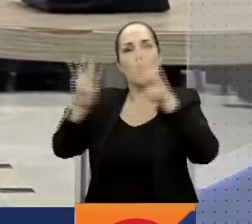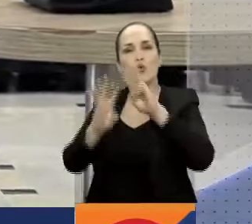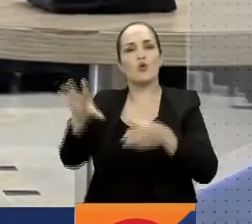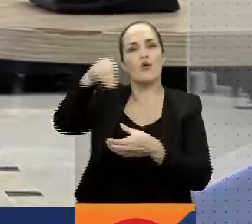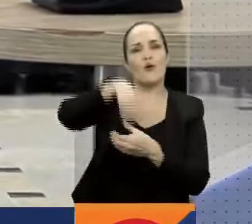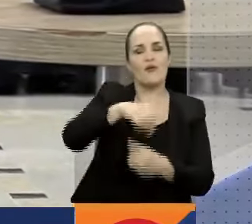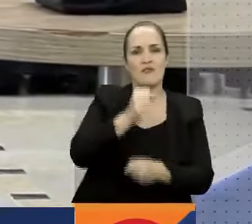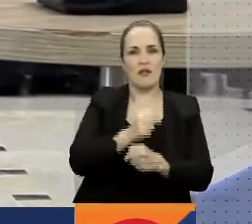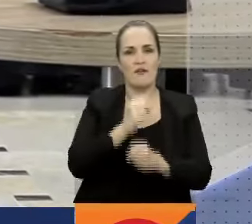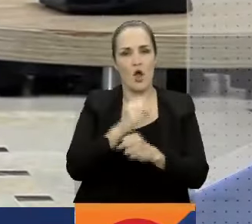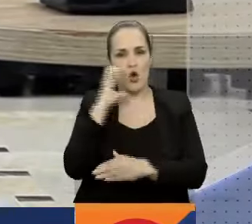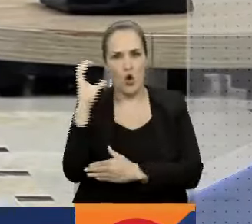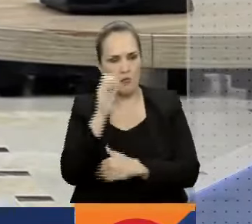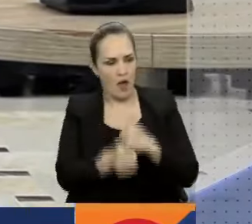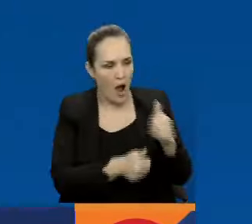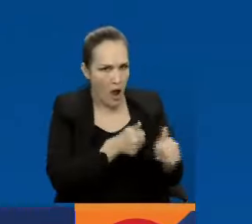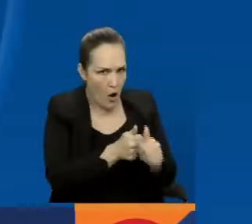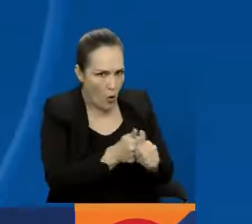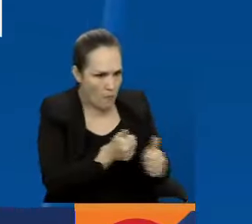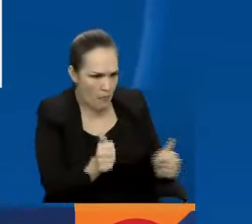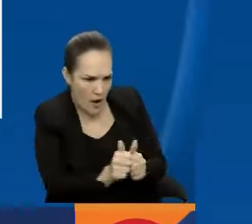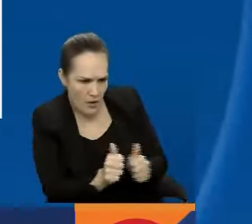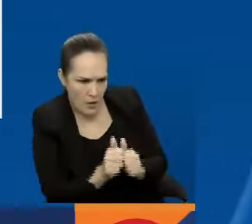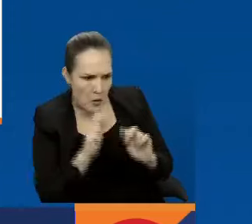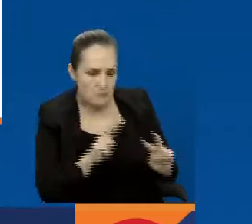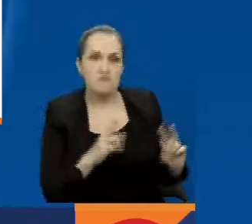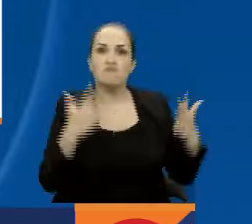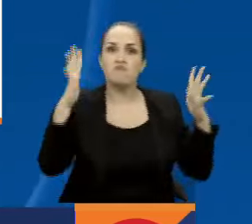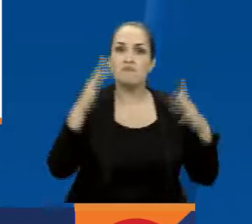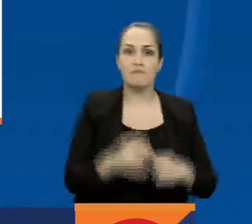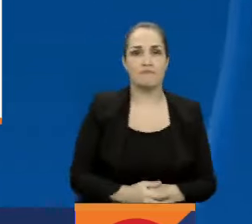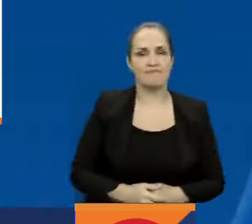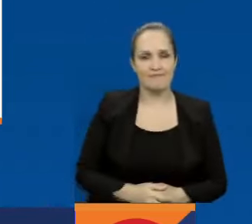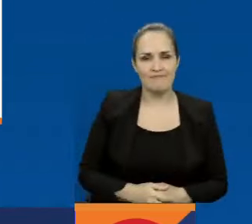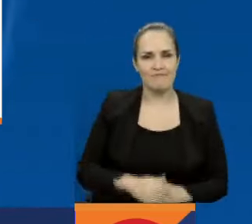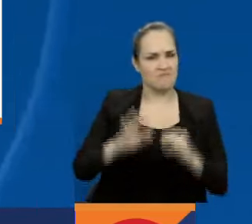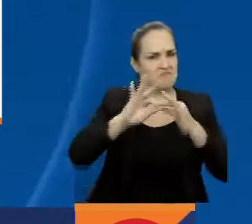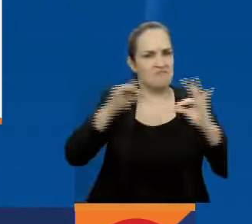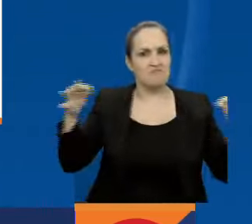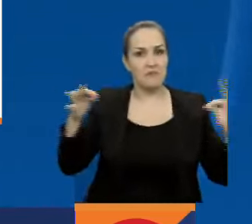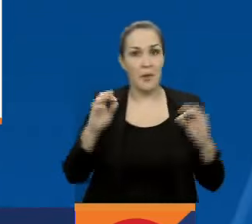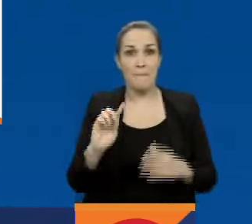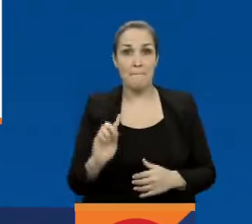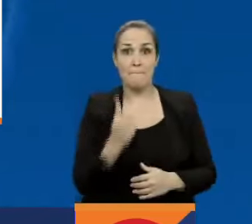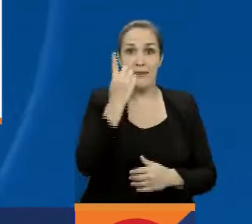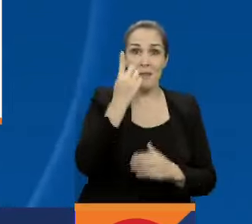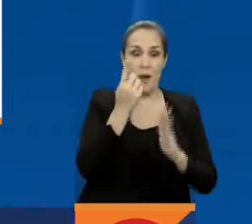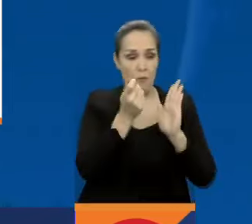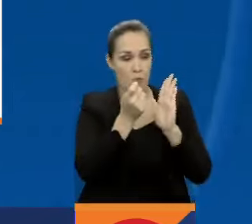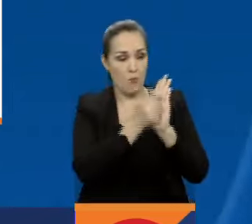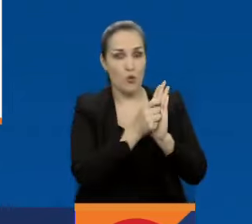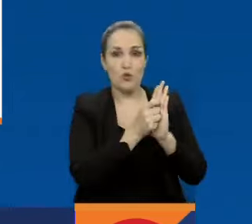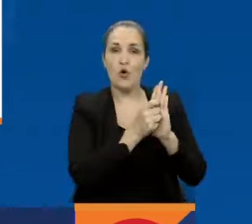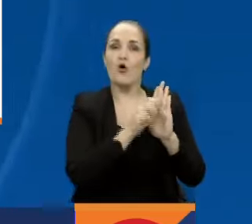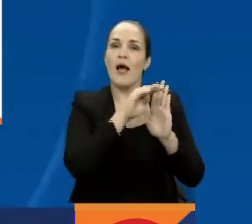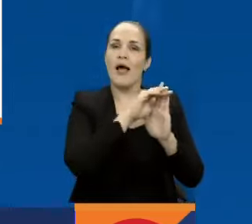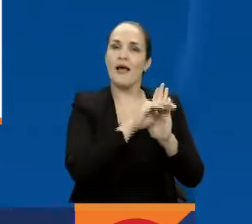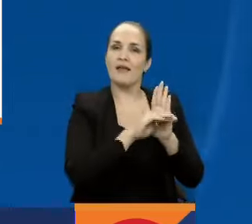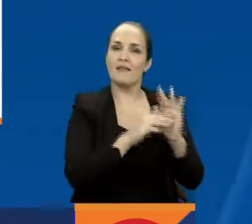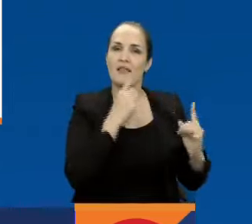de negociación, también festejó lo acordado. Celebro el acuerdo histórico sobre el punto primero de la agenda de los diálogos de paz.